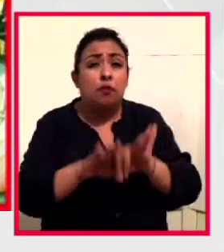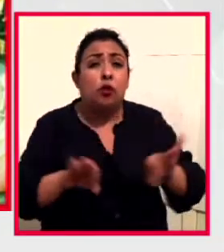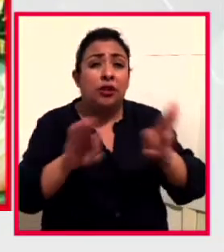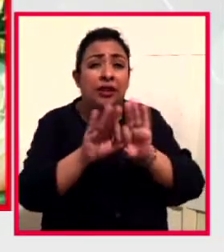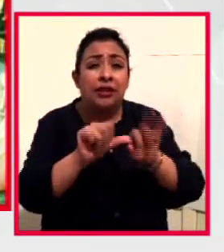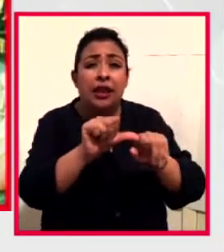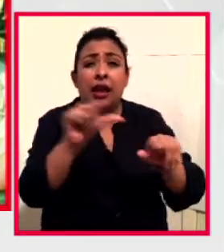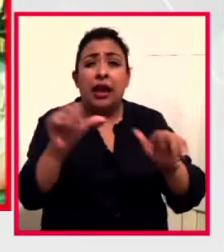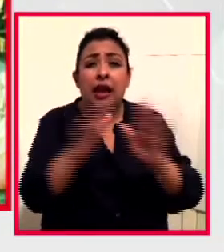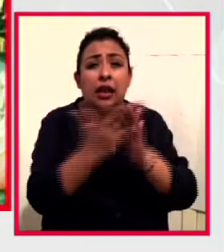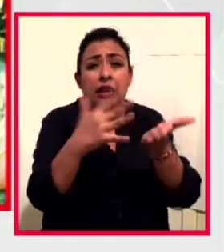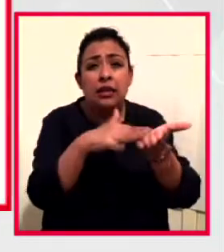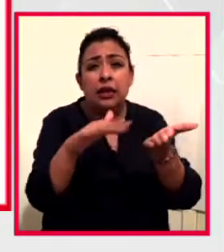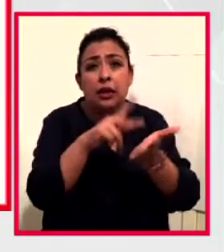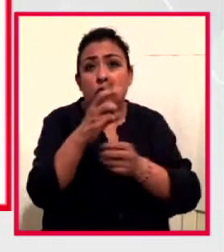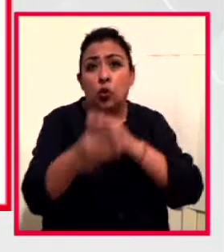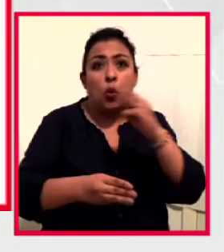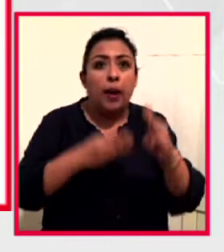universal.